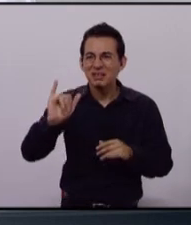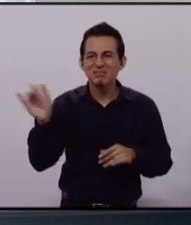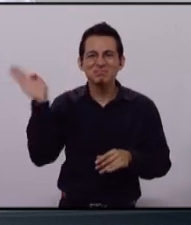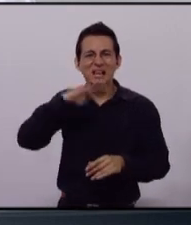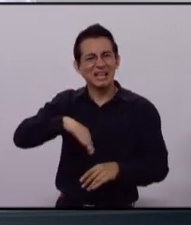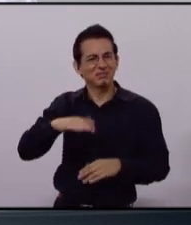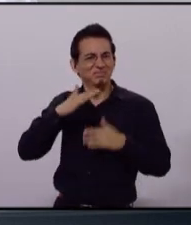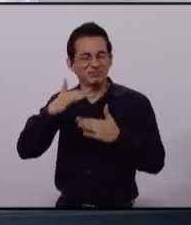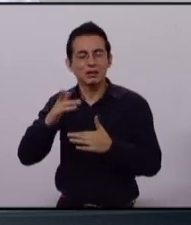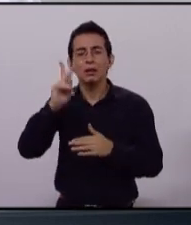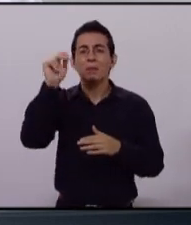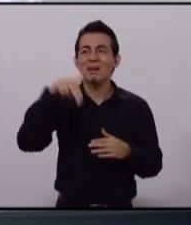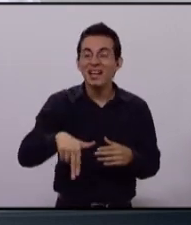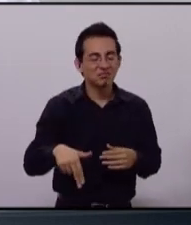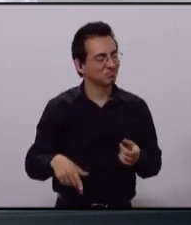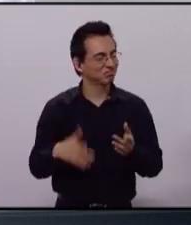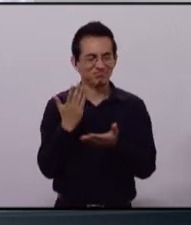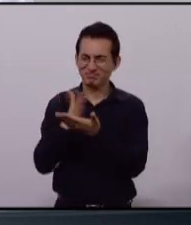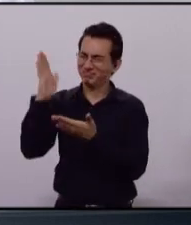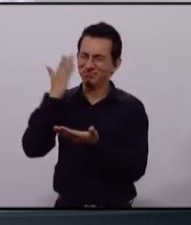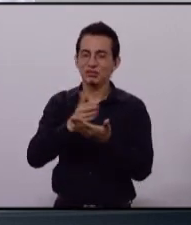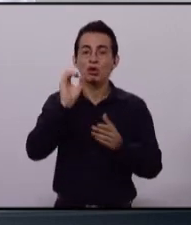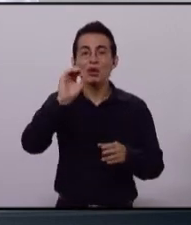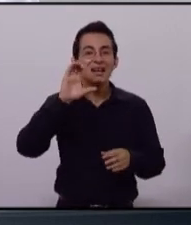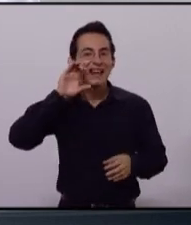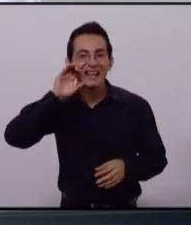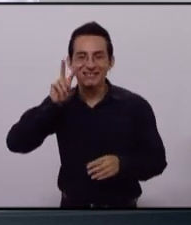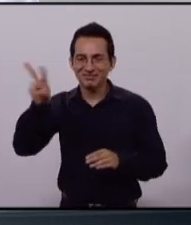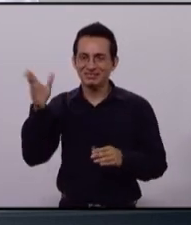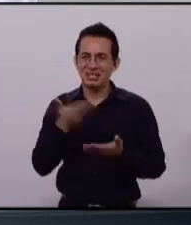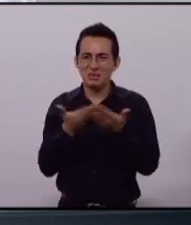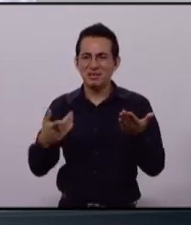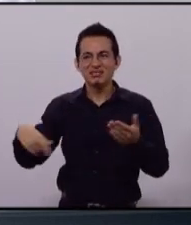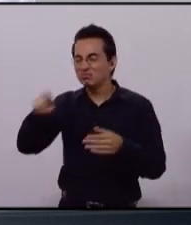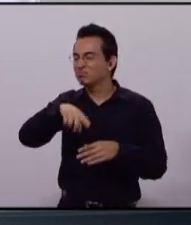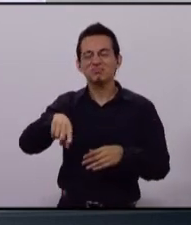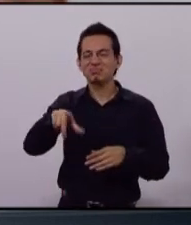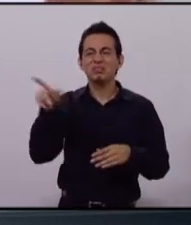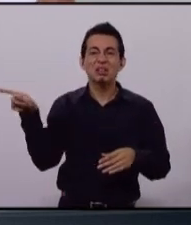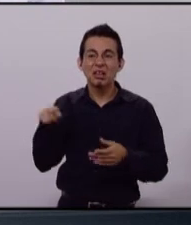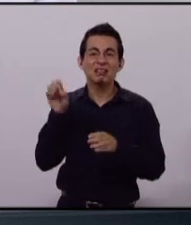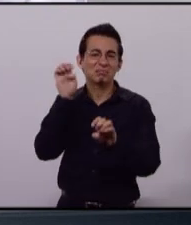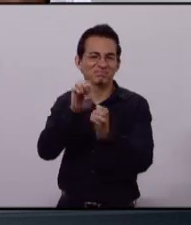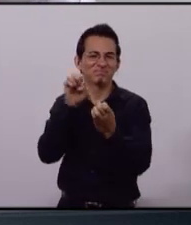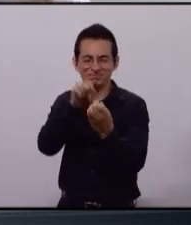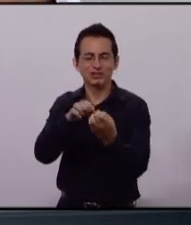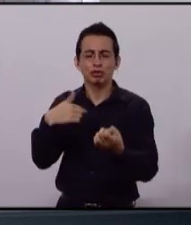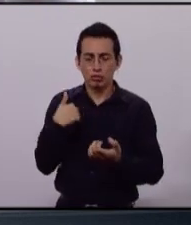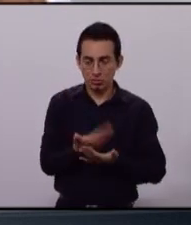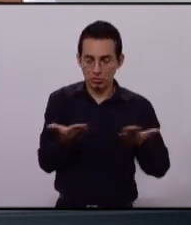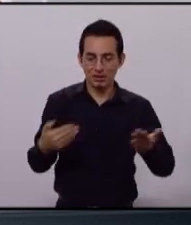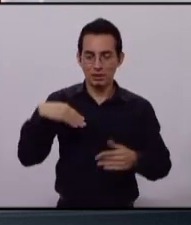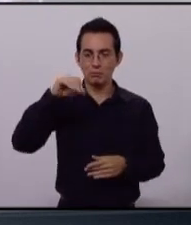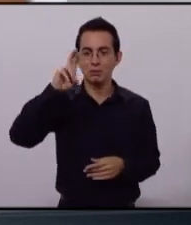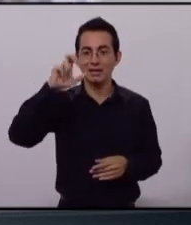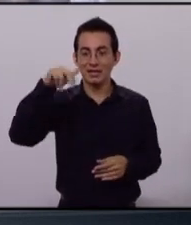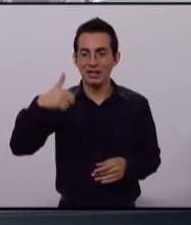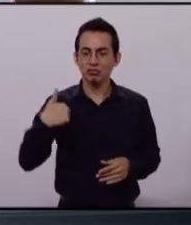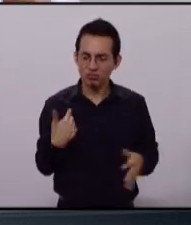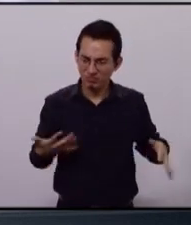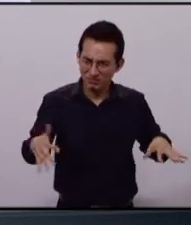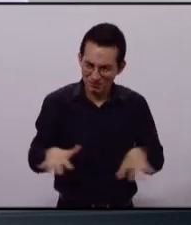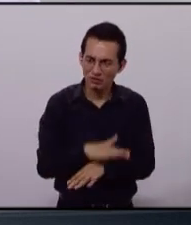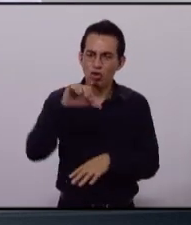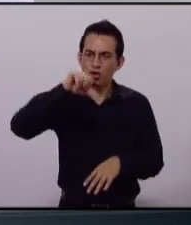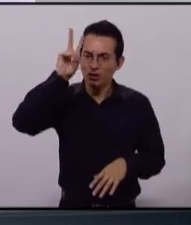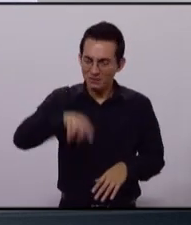la ineficiencia del PAN ni a la simulación naranja. Todos ellos han venido hoy a mentirte. Soy Morena, el cambio verdadero, lo vamos